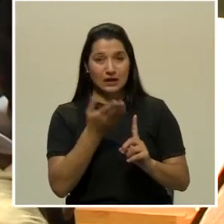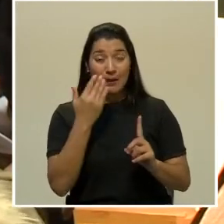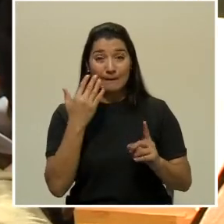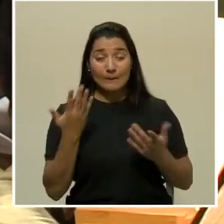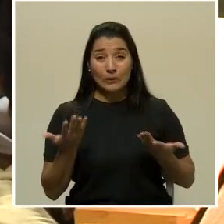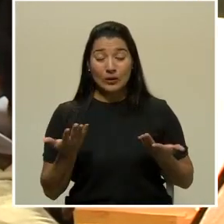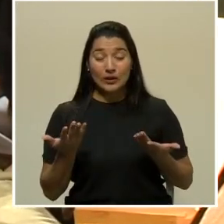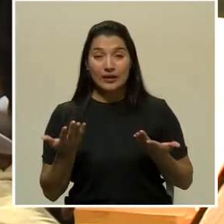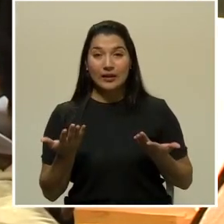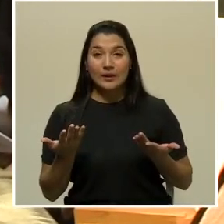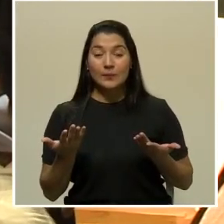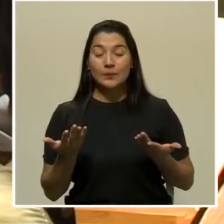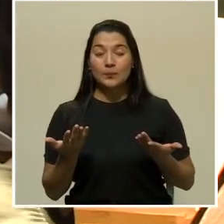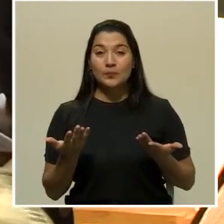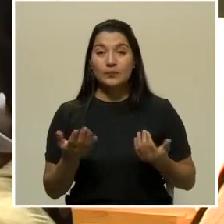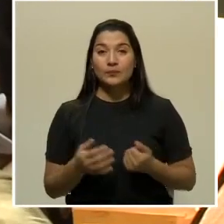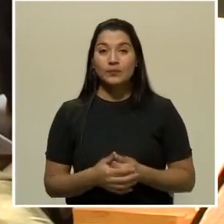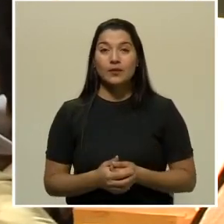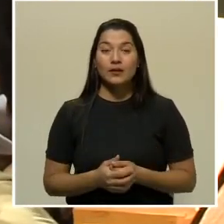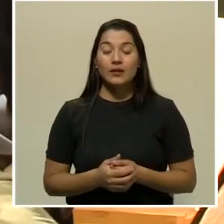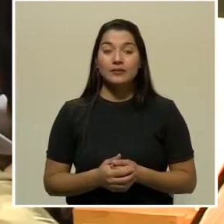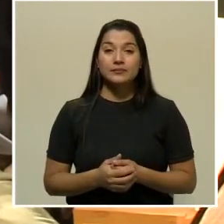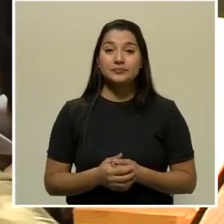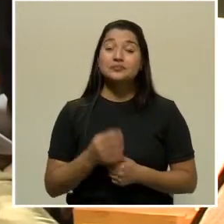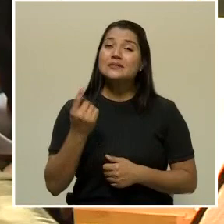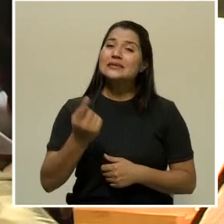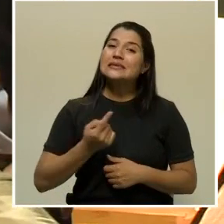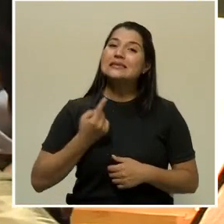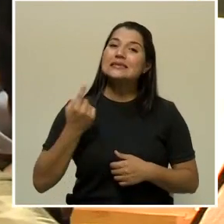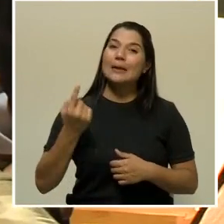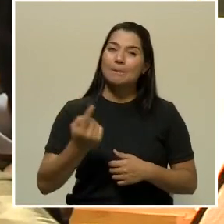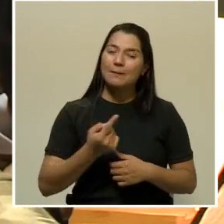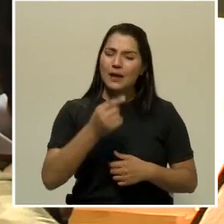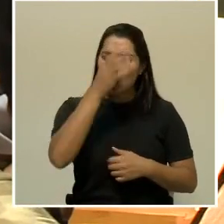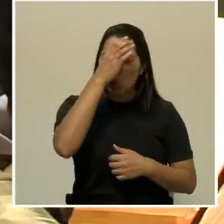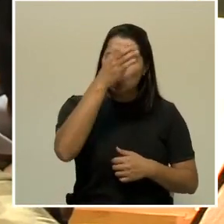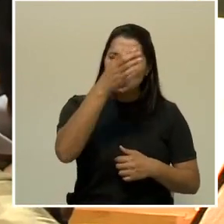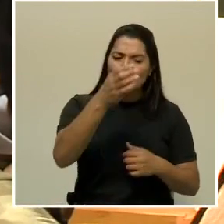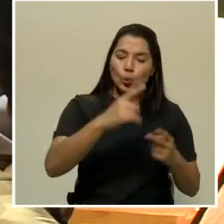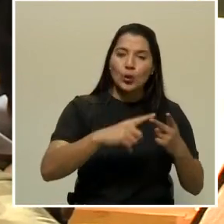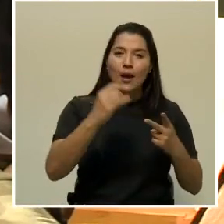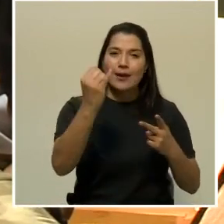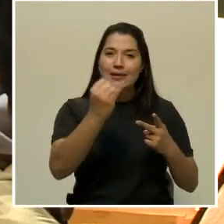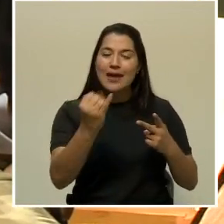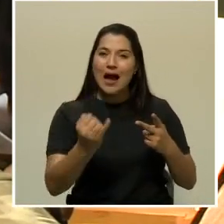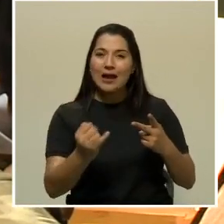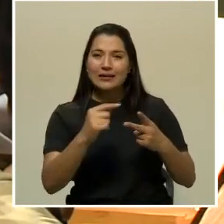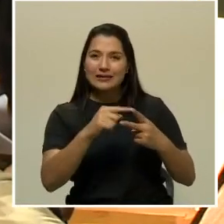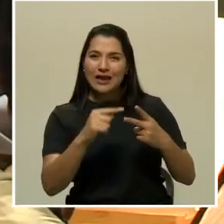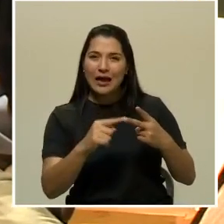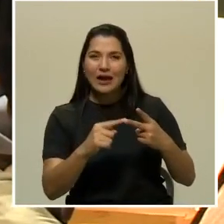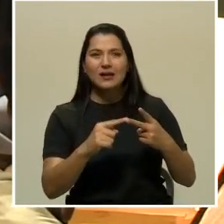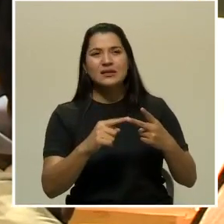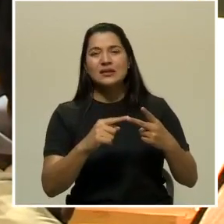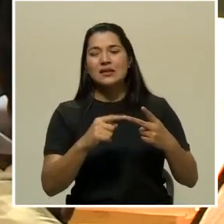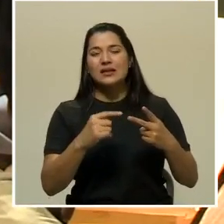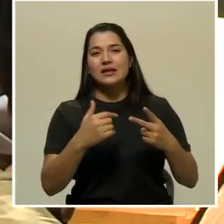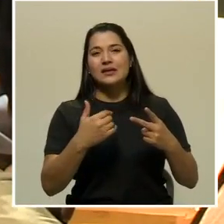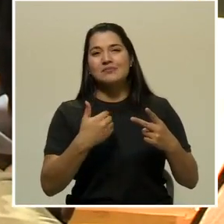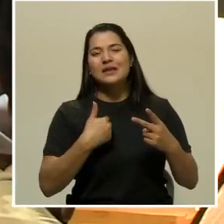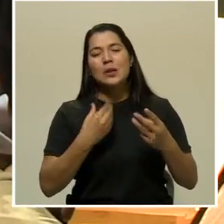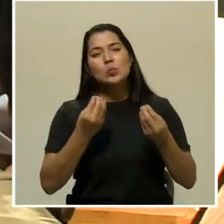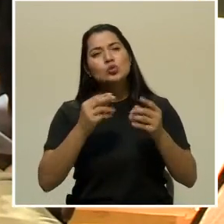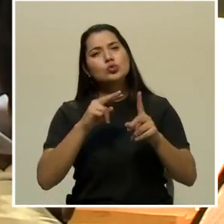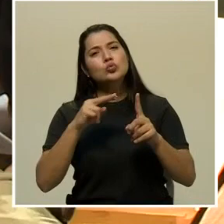siempre cultura y arte es una transversal, es pensamiento crítico y todo. Entonces,